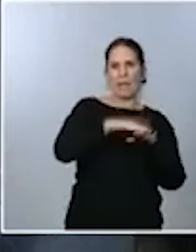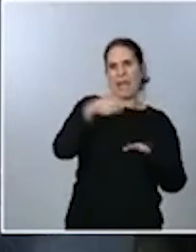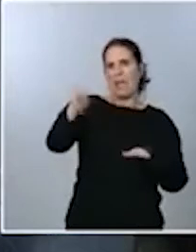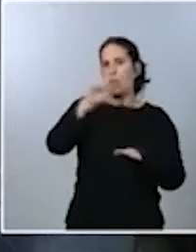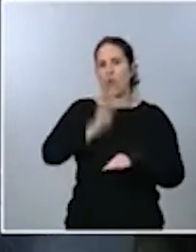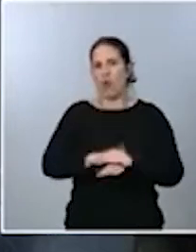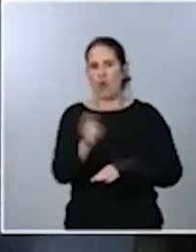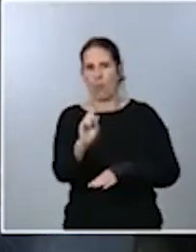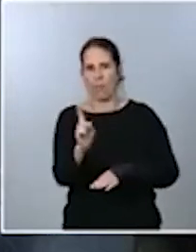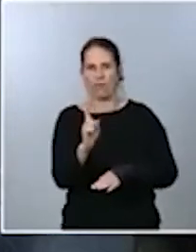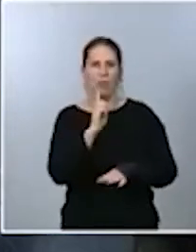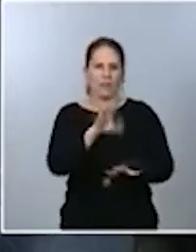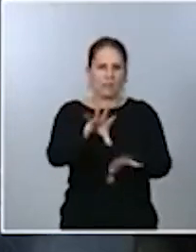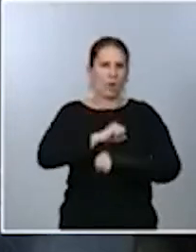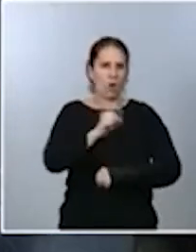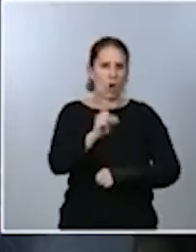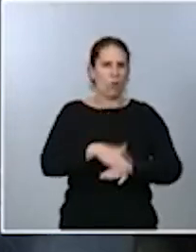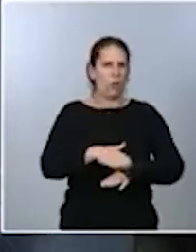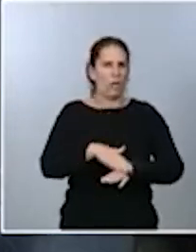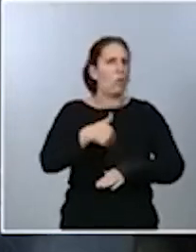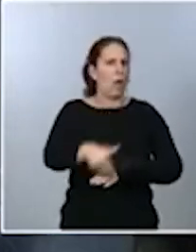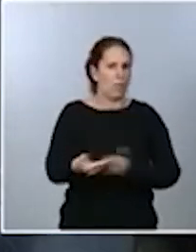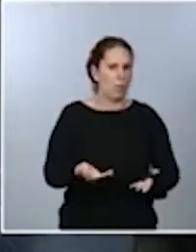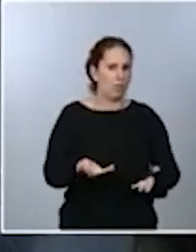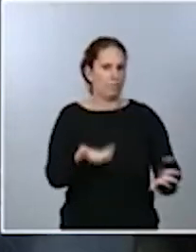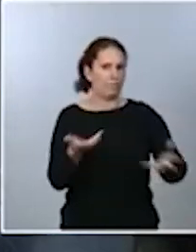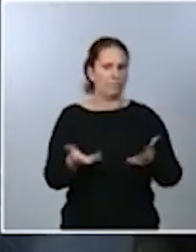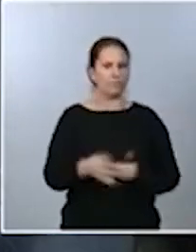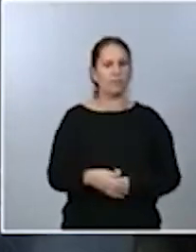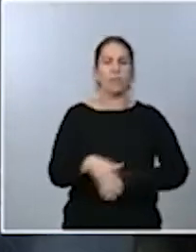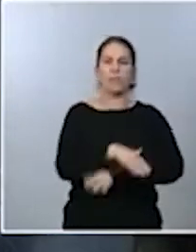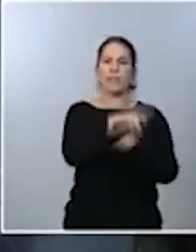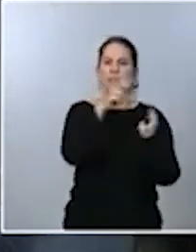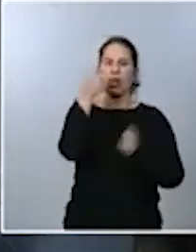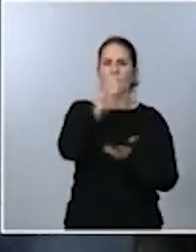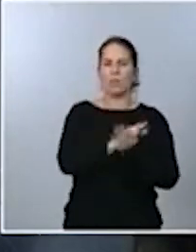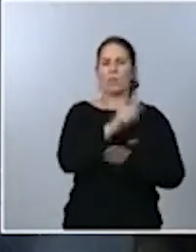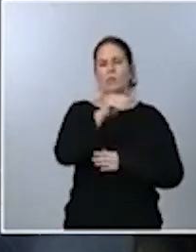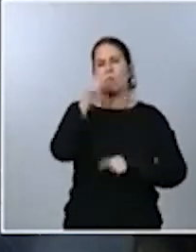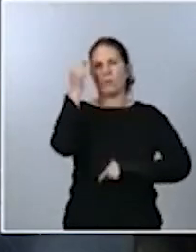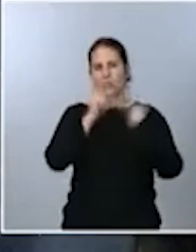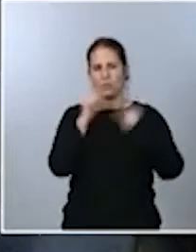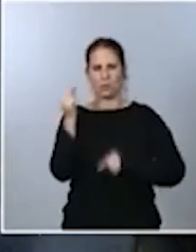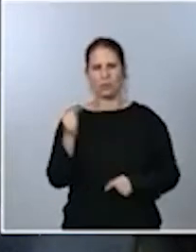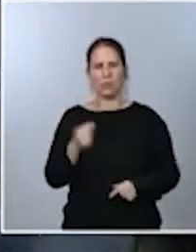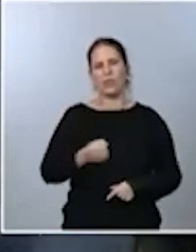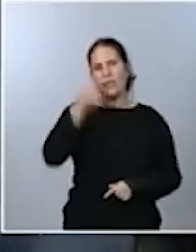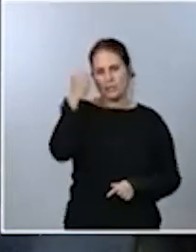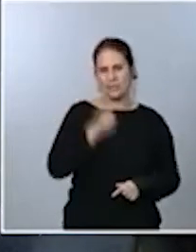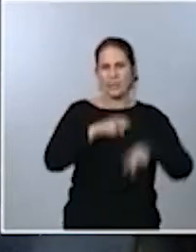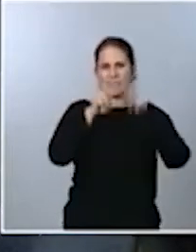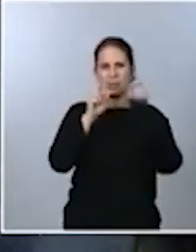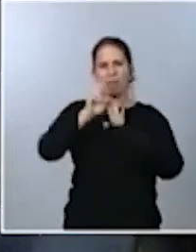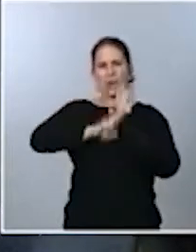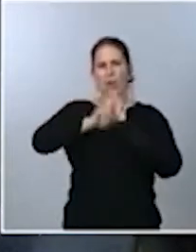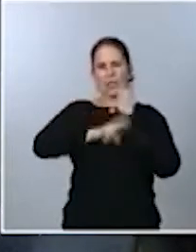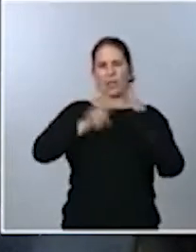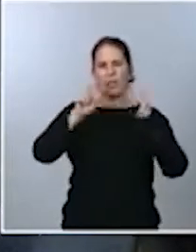por otro lado, a la portavoz y ministra de Hacienda quería preguntar otra vez por los presupuestos, insistir en el tema de la regulación de los alquileres.